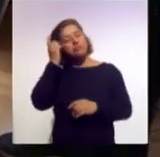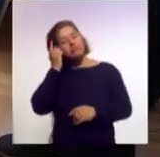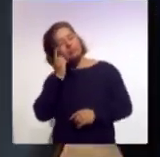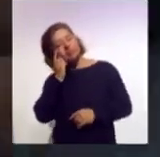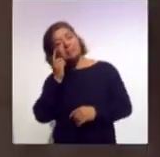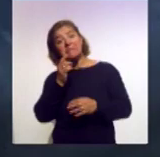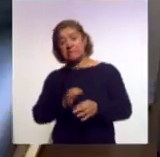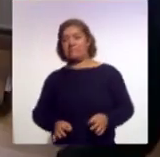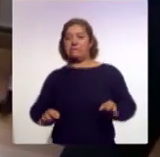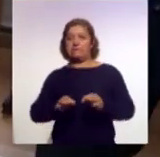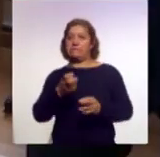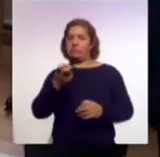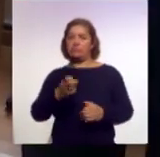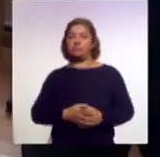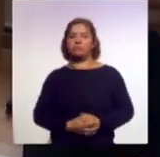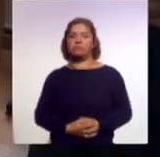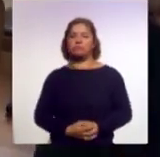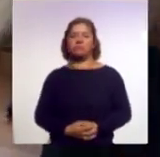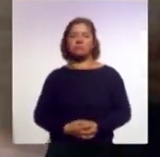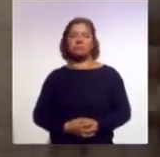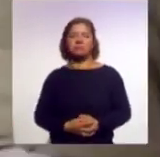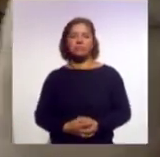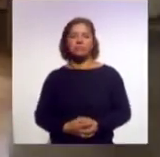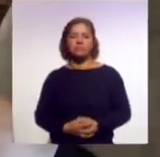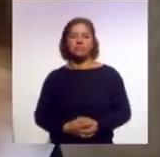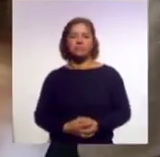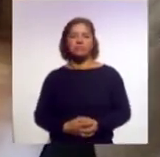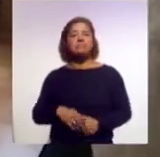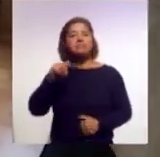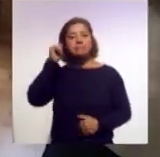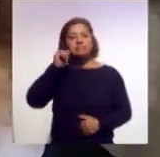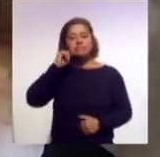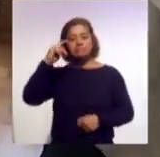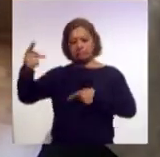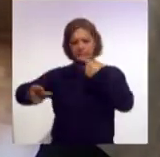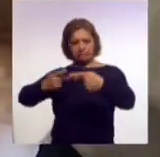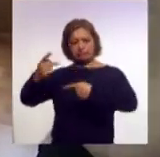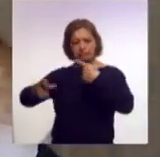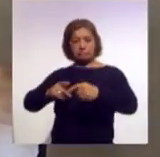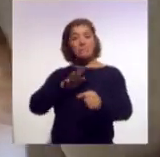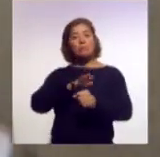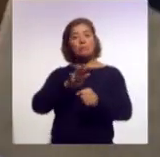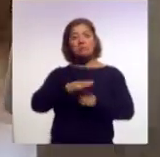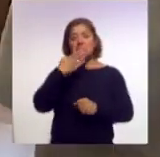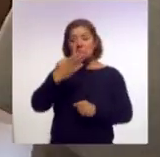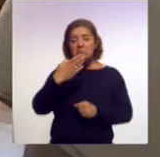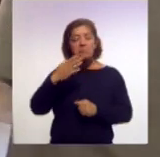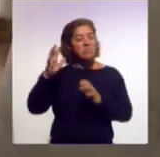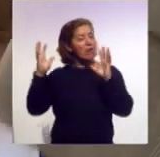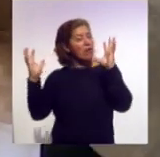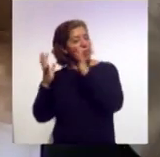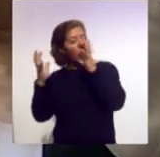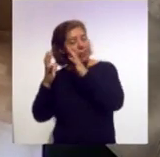importante mucha gente me pregunta cuál es lo correcto una almohada alta una almohada baja